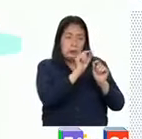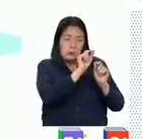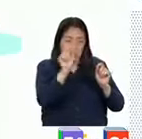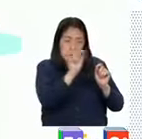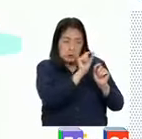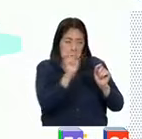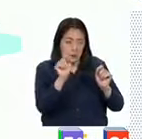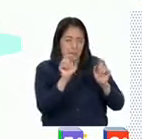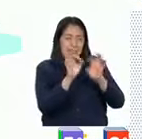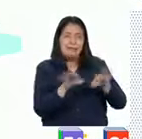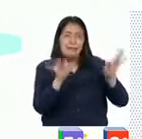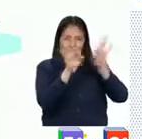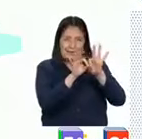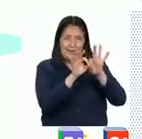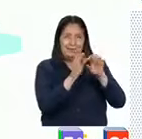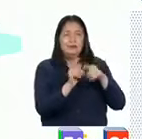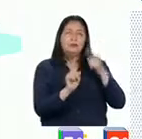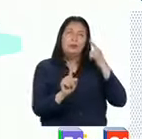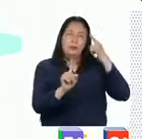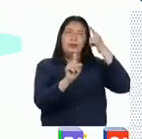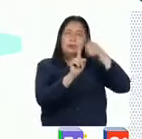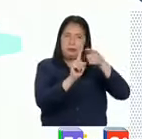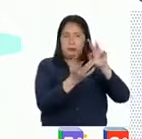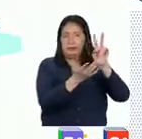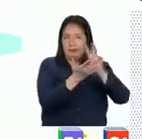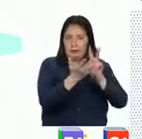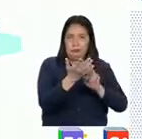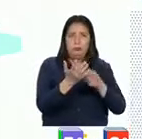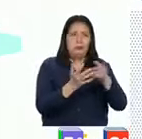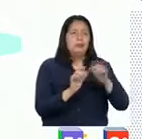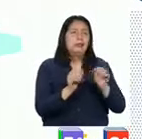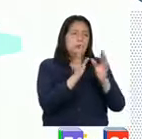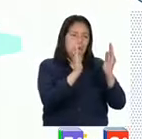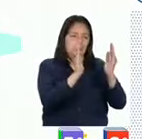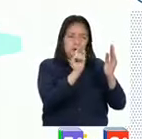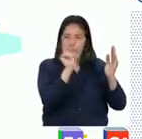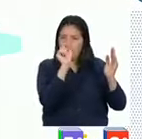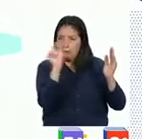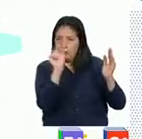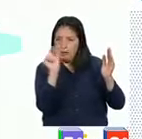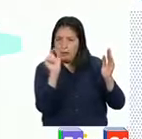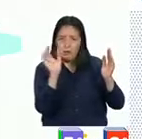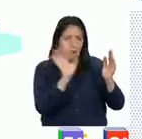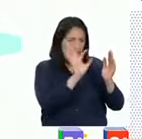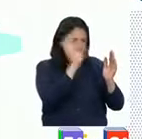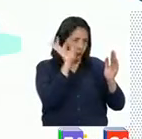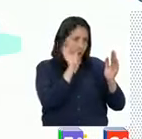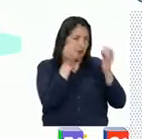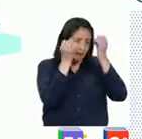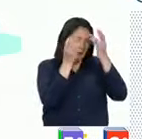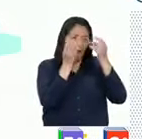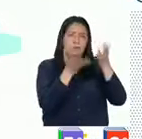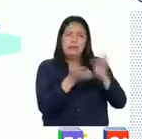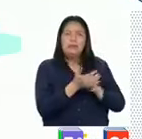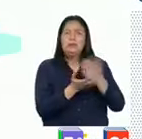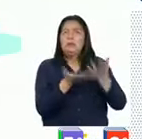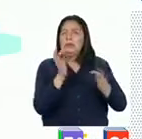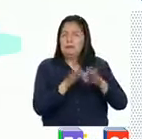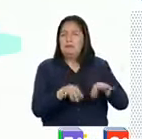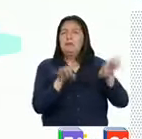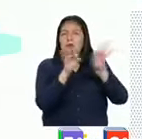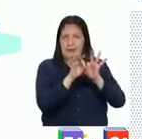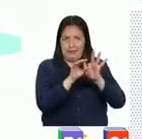ideas importantes según nuestro propósito de lectura y hacer sumillados nos ha permitido identificar información sobre la